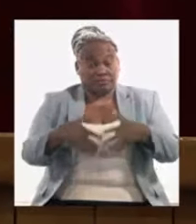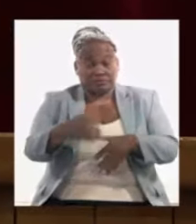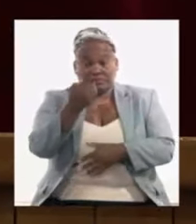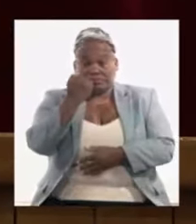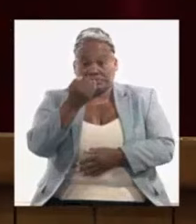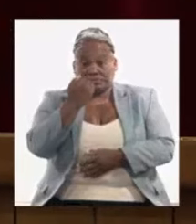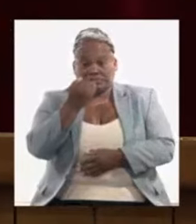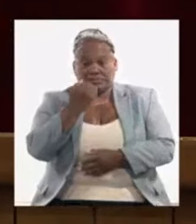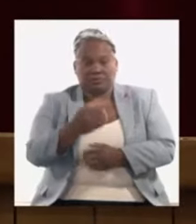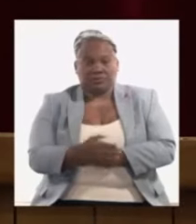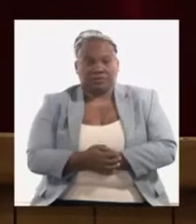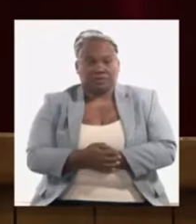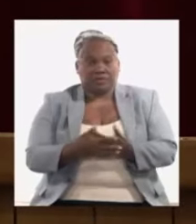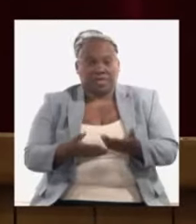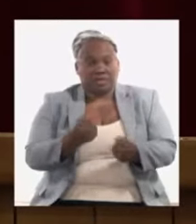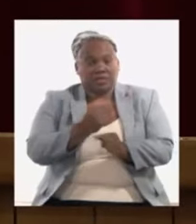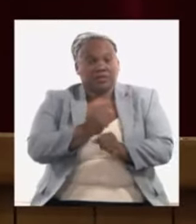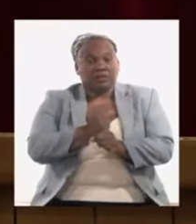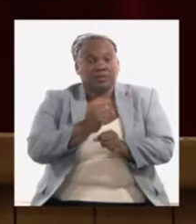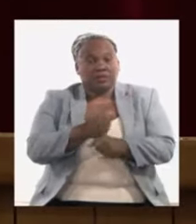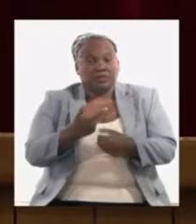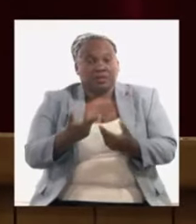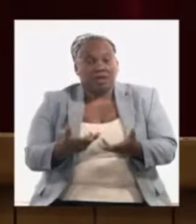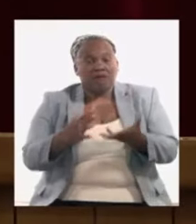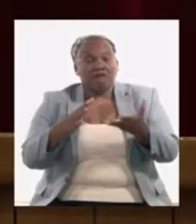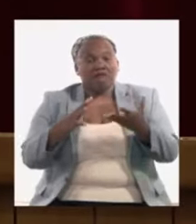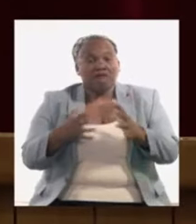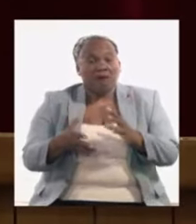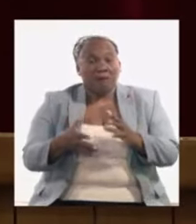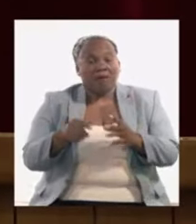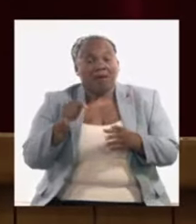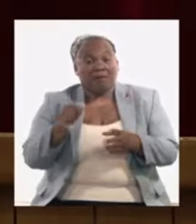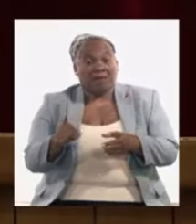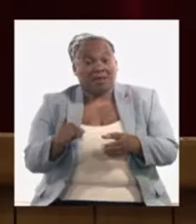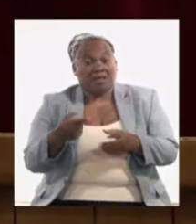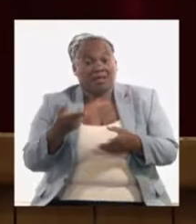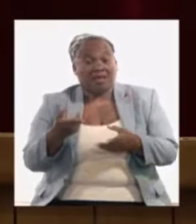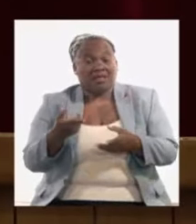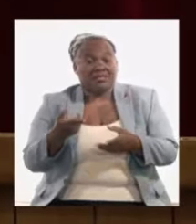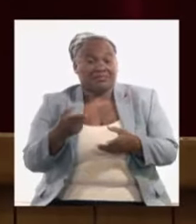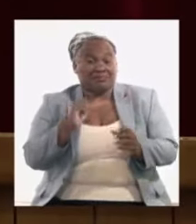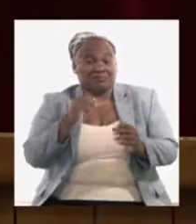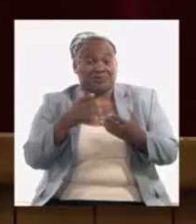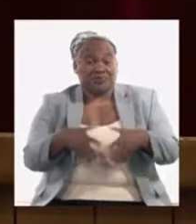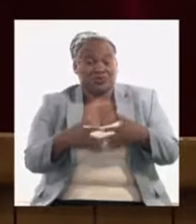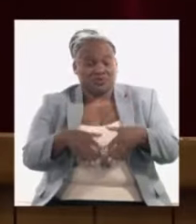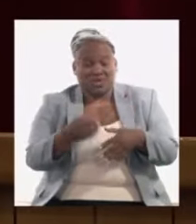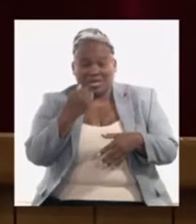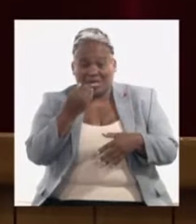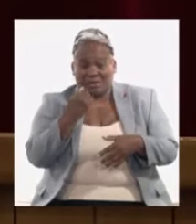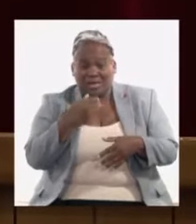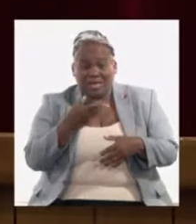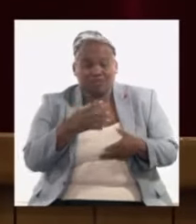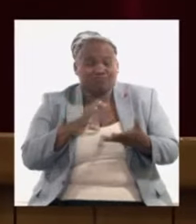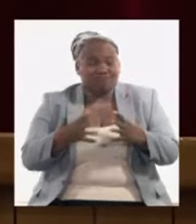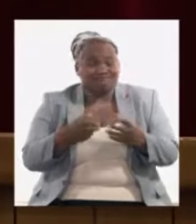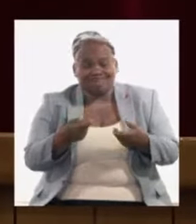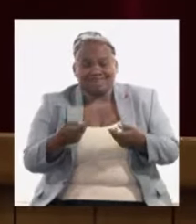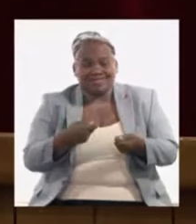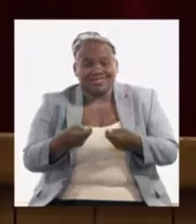estamos trabajando en establecer un mecanismo financiero diferenciado para la producción nacional de alimentos eso nos lo harán grandes complejidades que tenemos